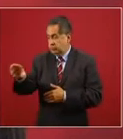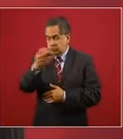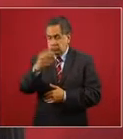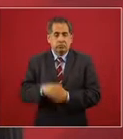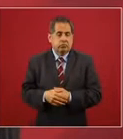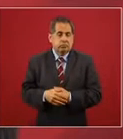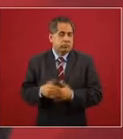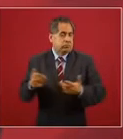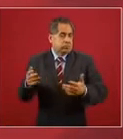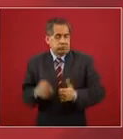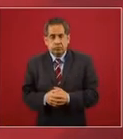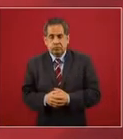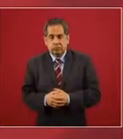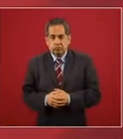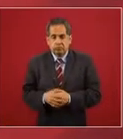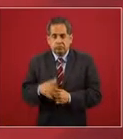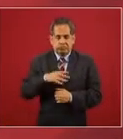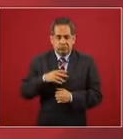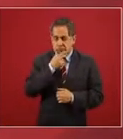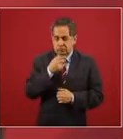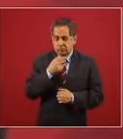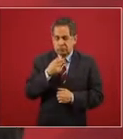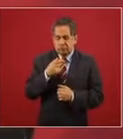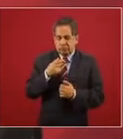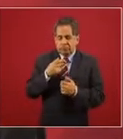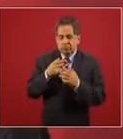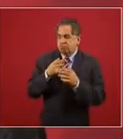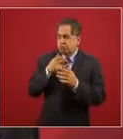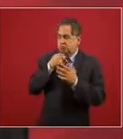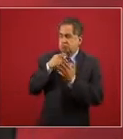había palomas mensajeras